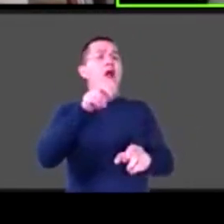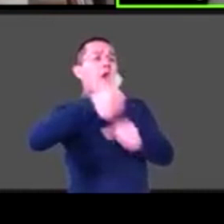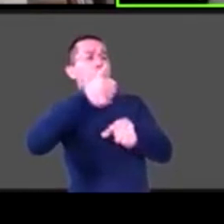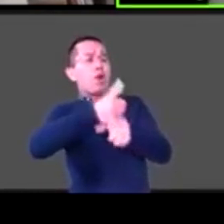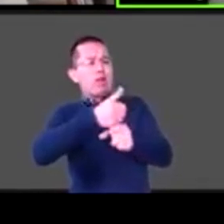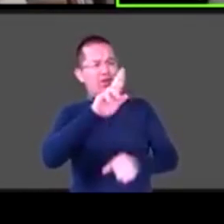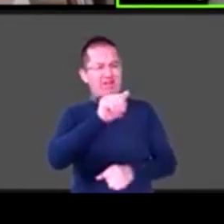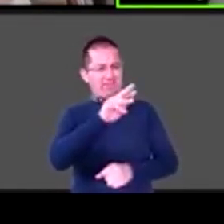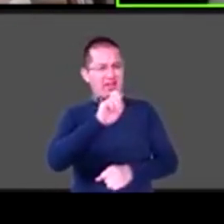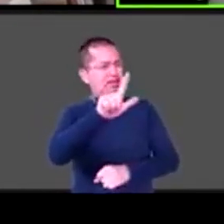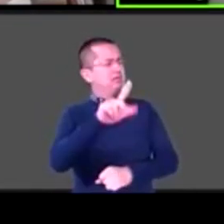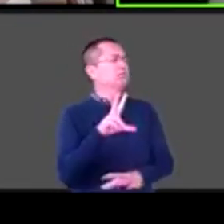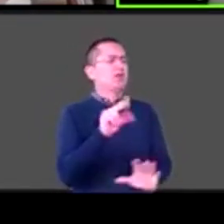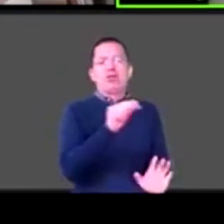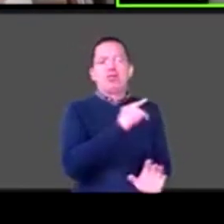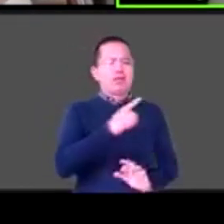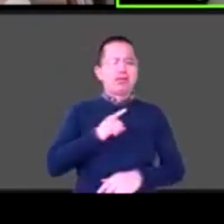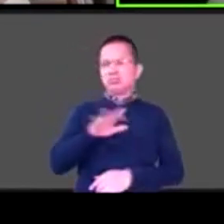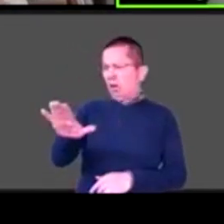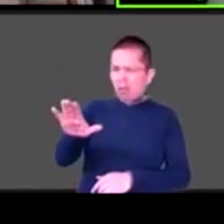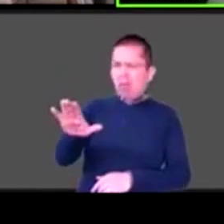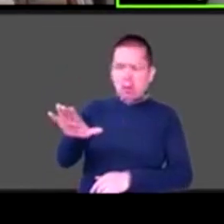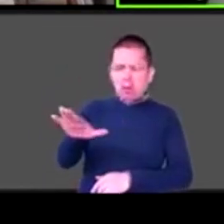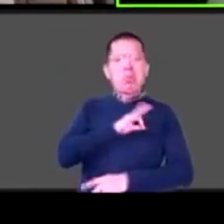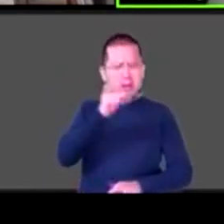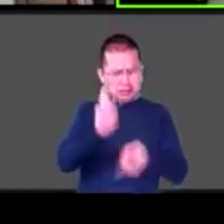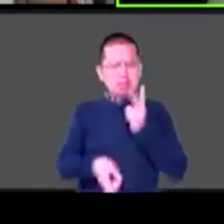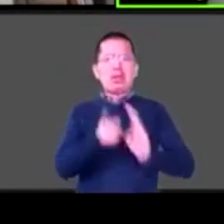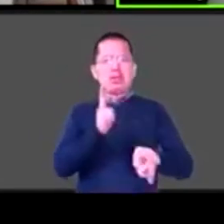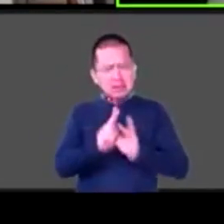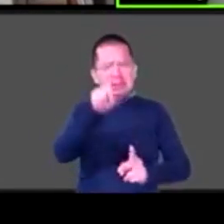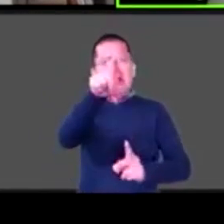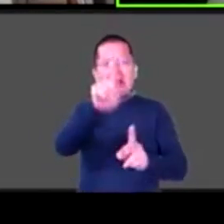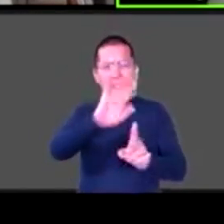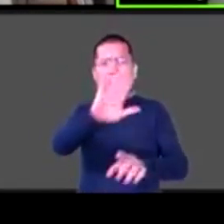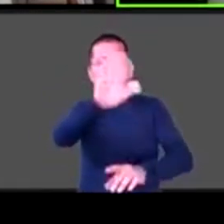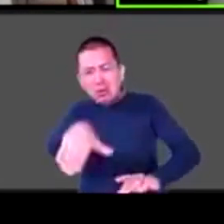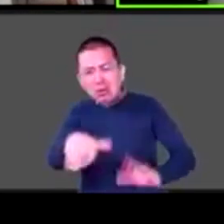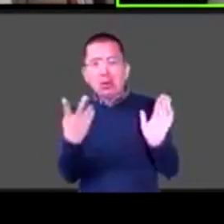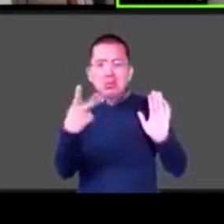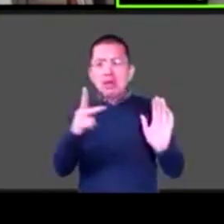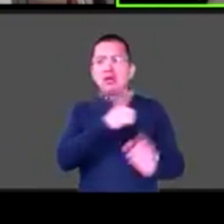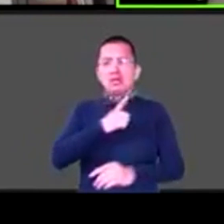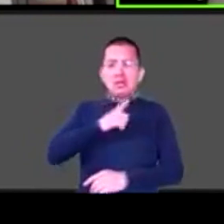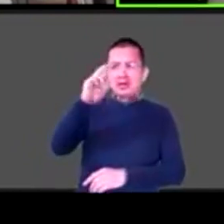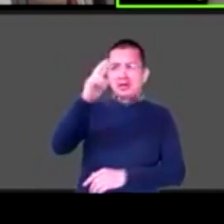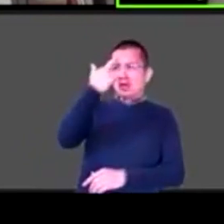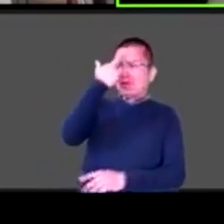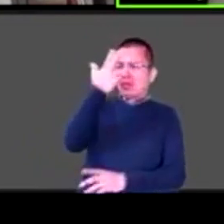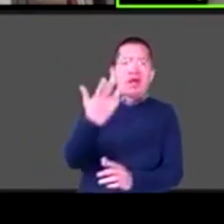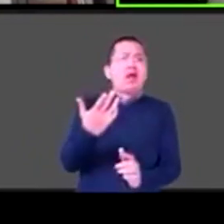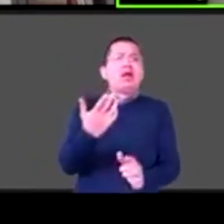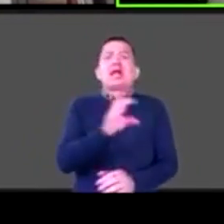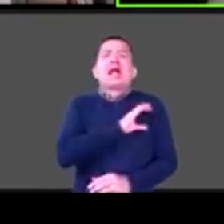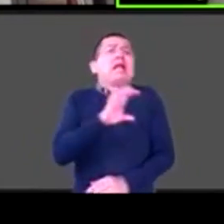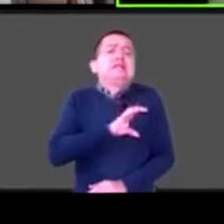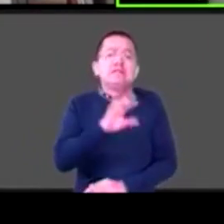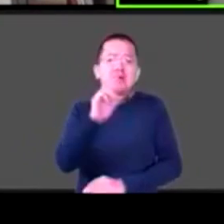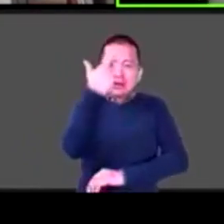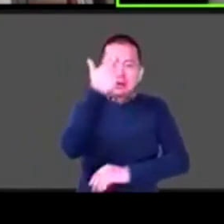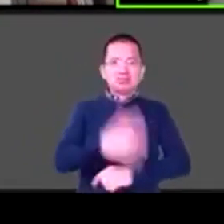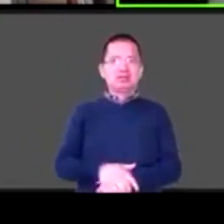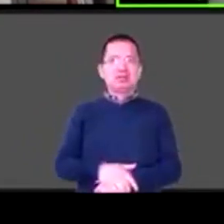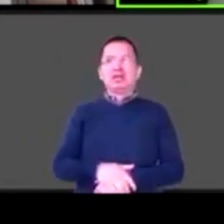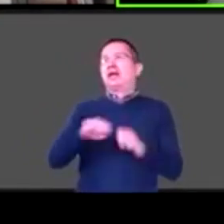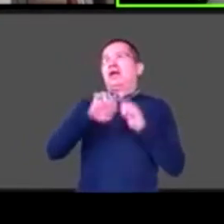recordarlo, ¿no? Con cariño. De las cosas que vivimos con él, de cuando nos íbamos de viaje, de sus